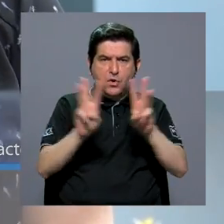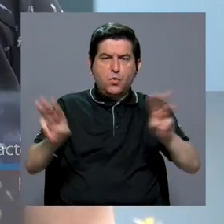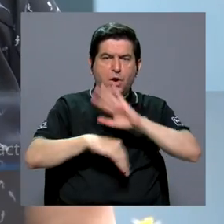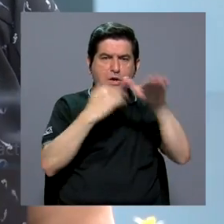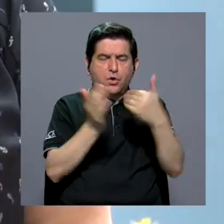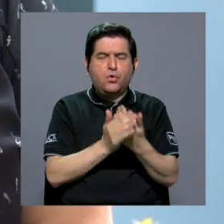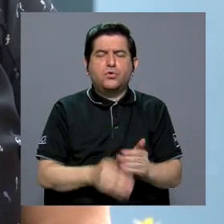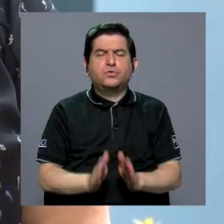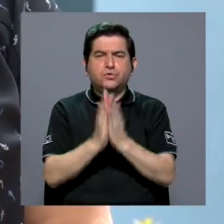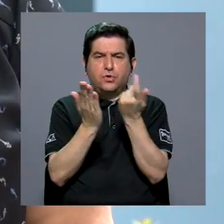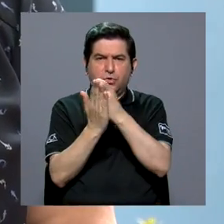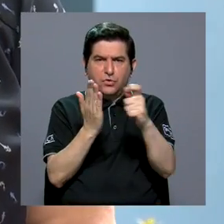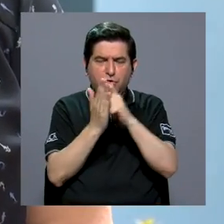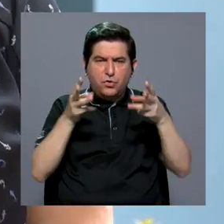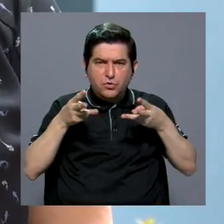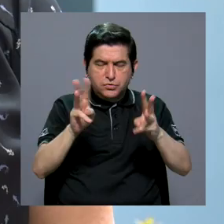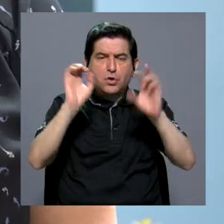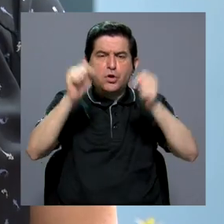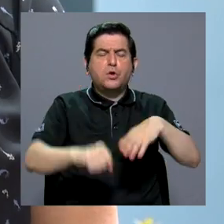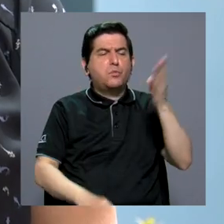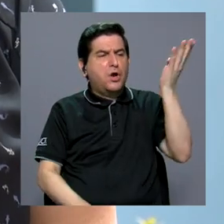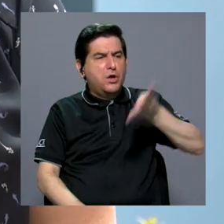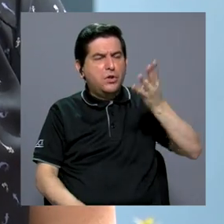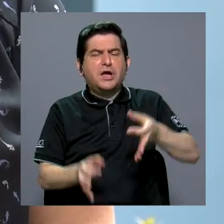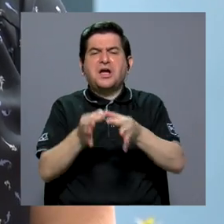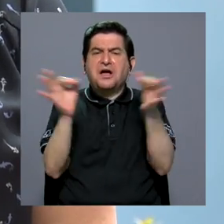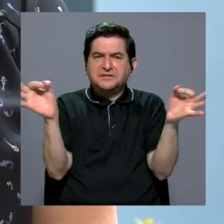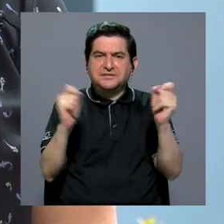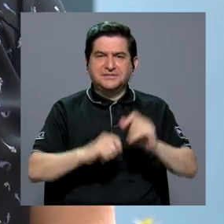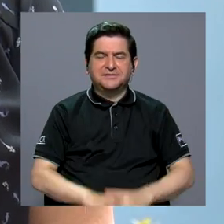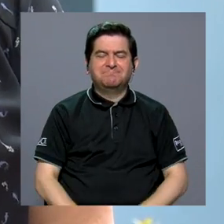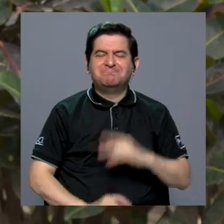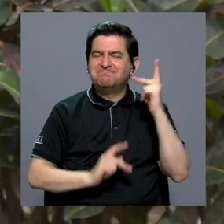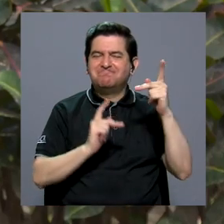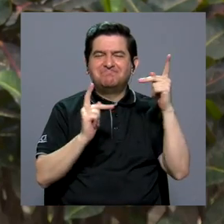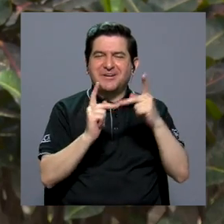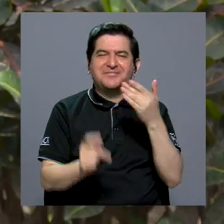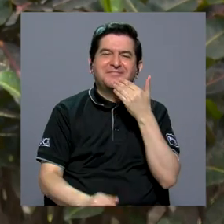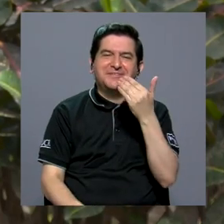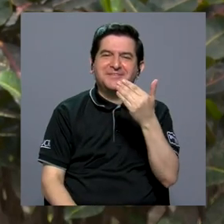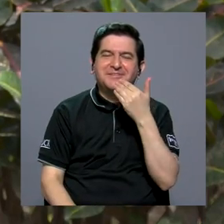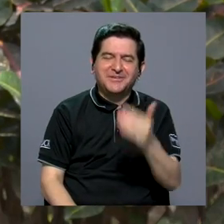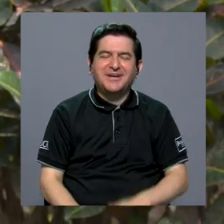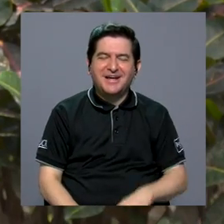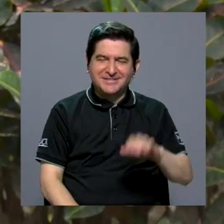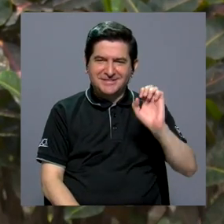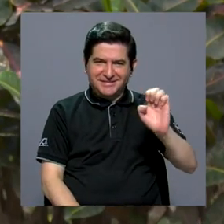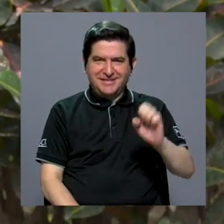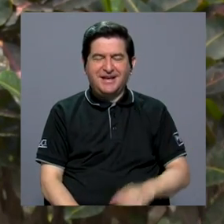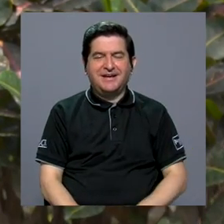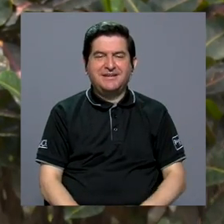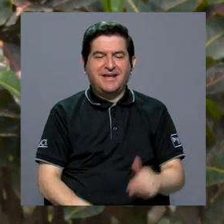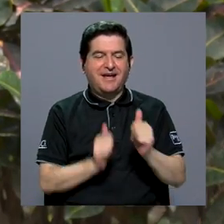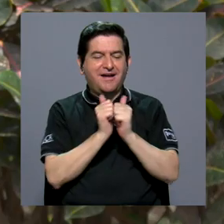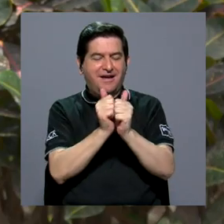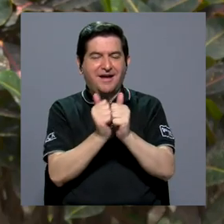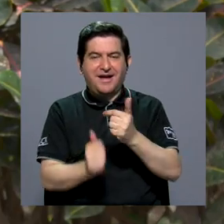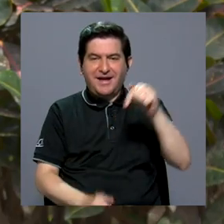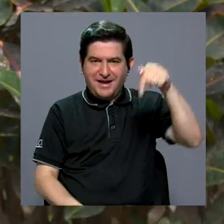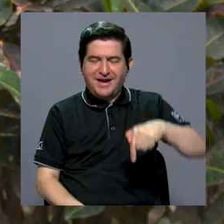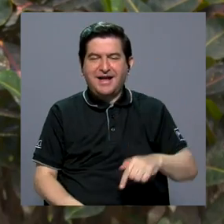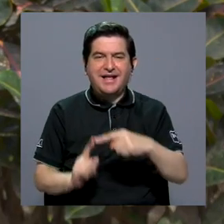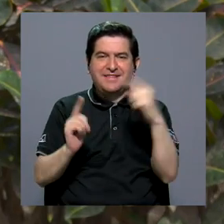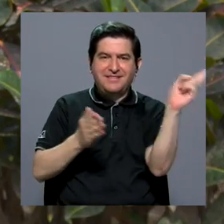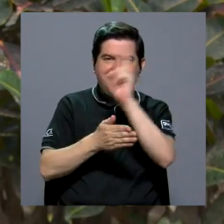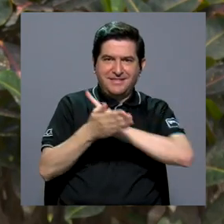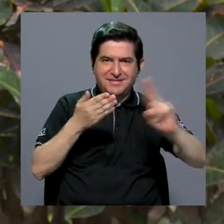con todos los cuadernos metodológicos y pueden descargarlos gratuitamente. Perfecto. Muchas gracias, doña Eliana, de verdad, por habernos acompañado desde